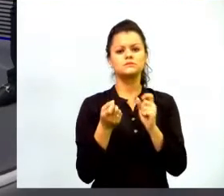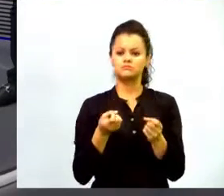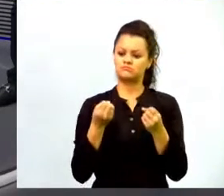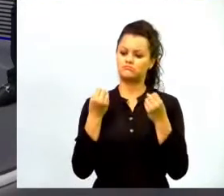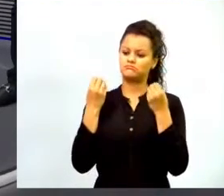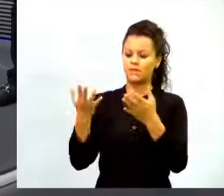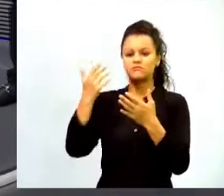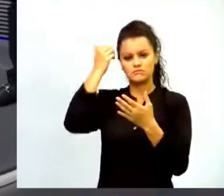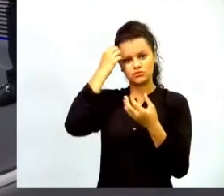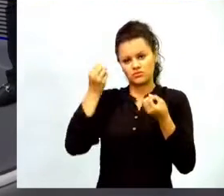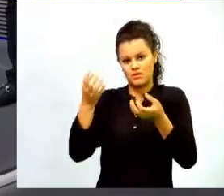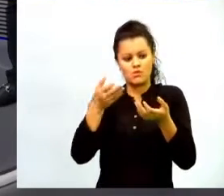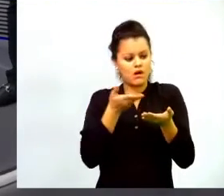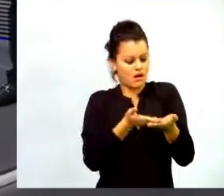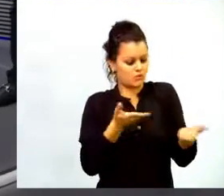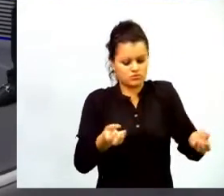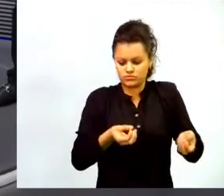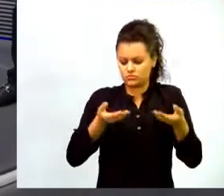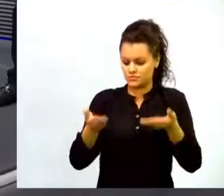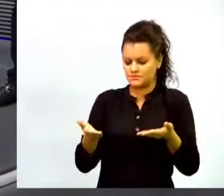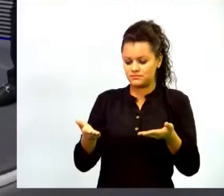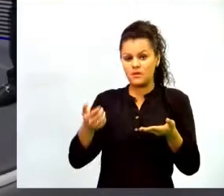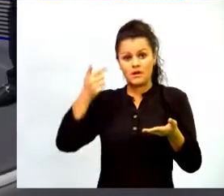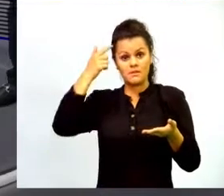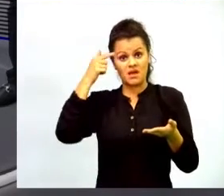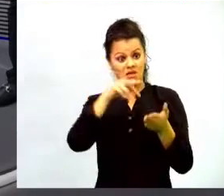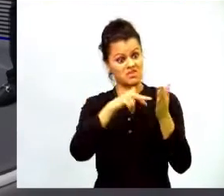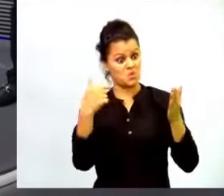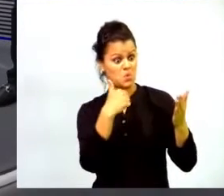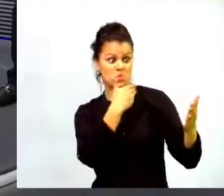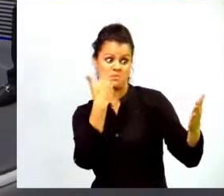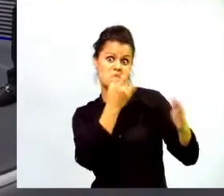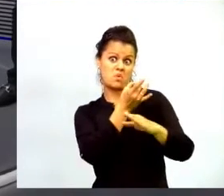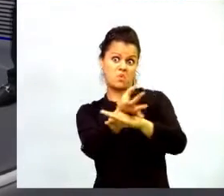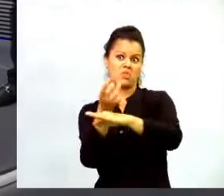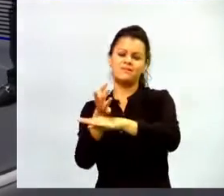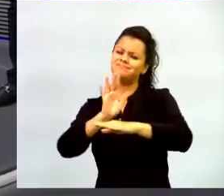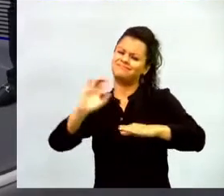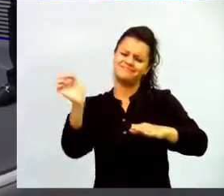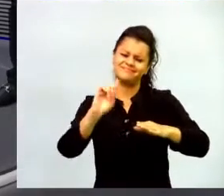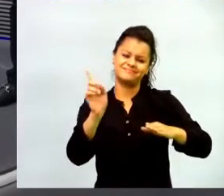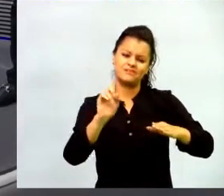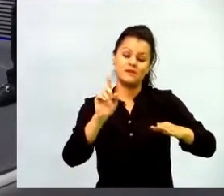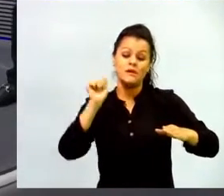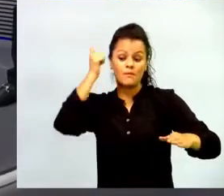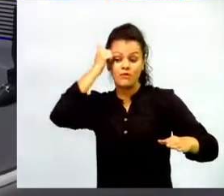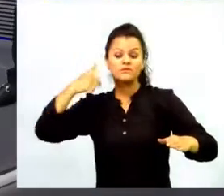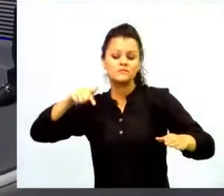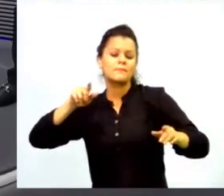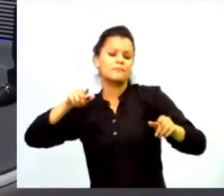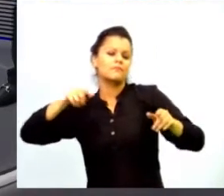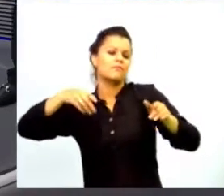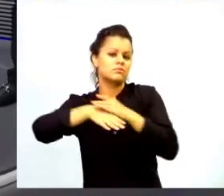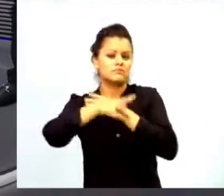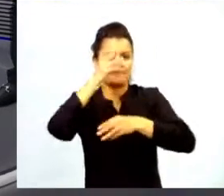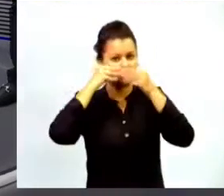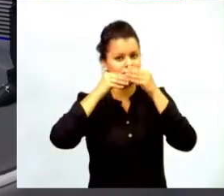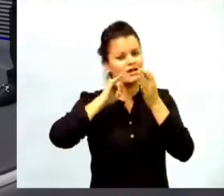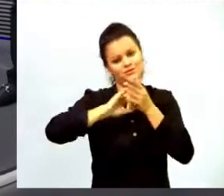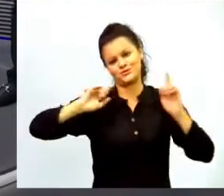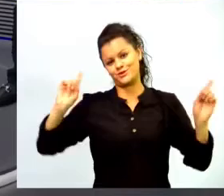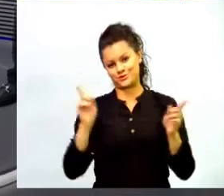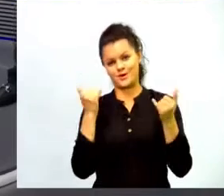desmitificar la tecnología y hacer de los docentes aprendices yo creo que eso es algo que podemos rescatar yo quiero hacer un par de preguntas para